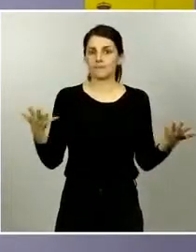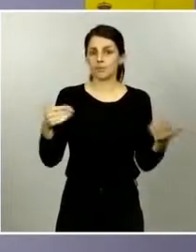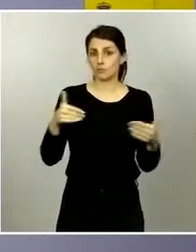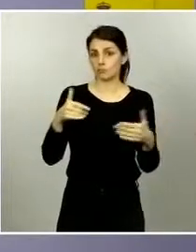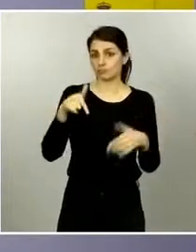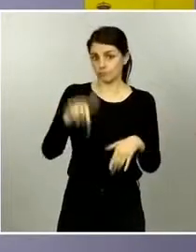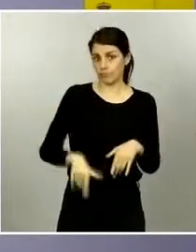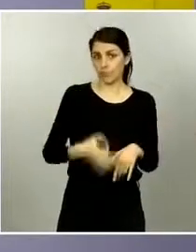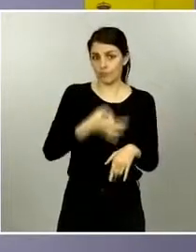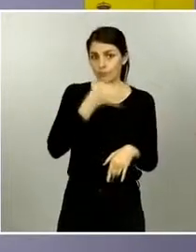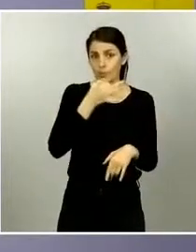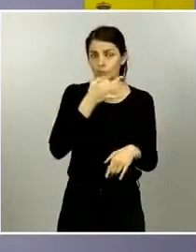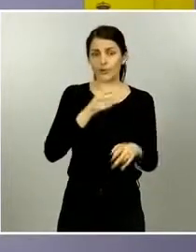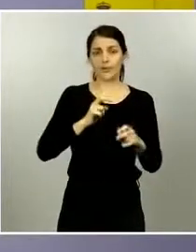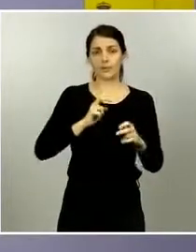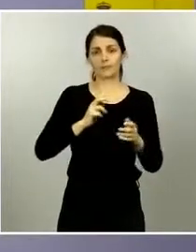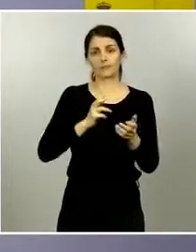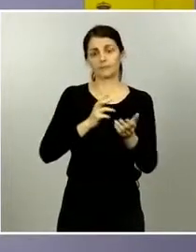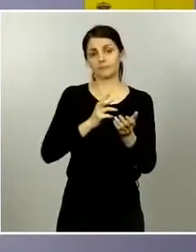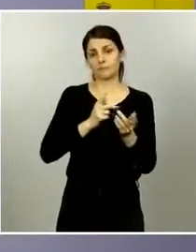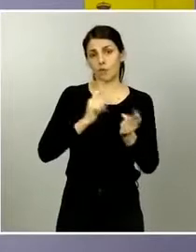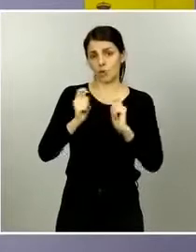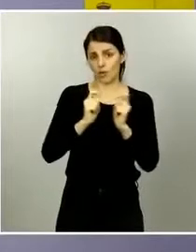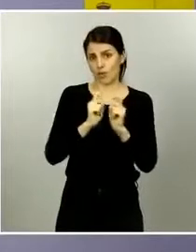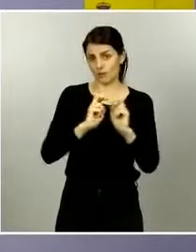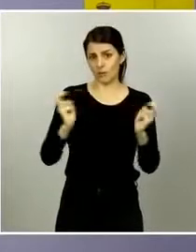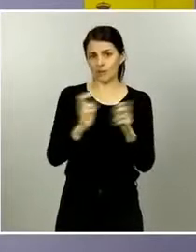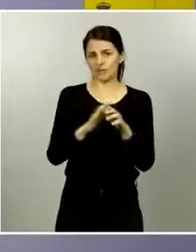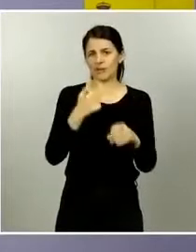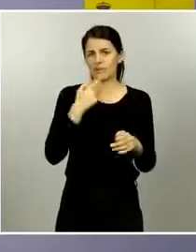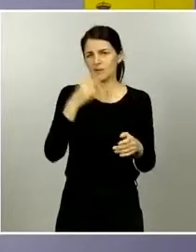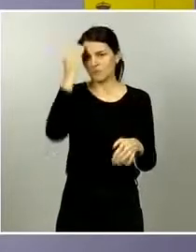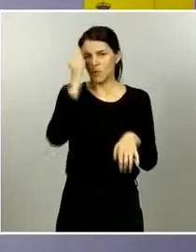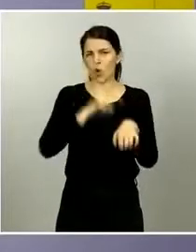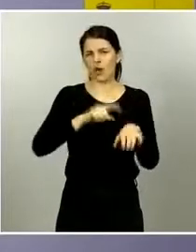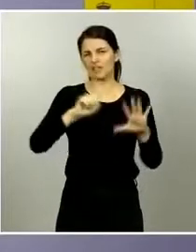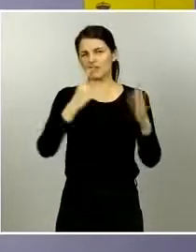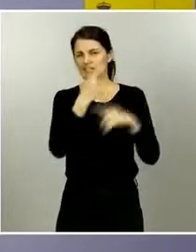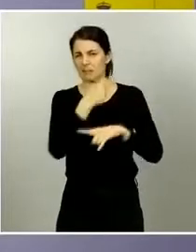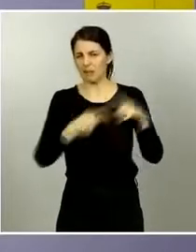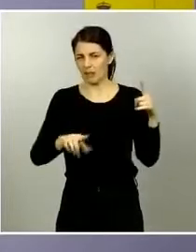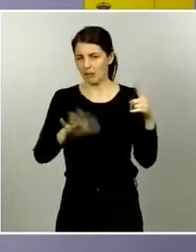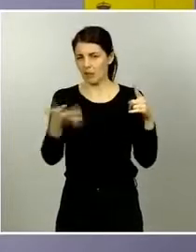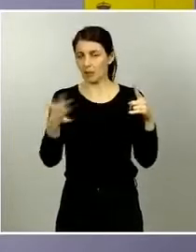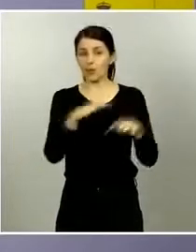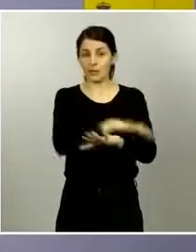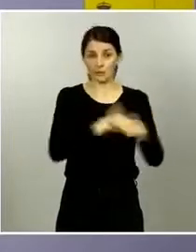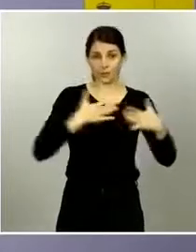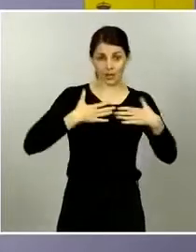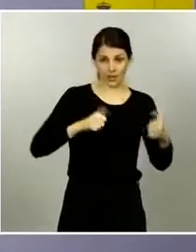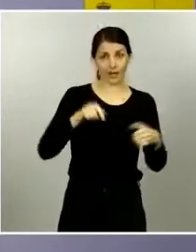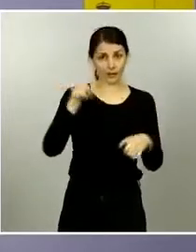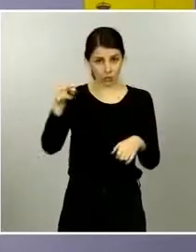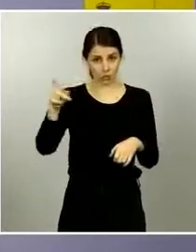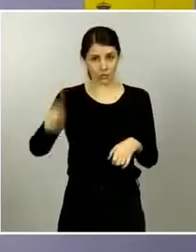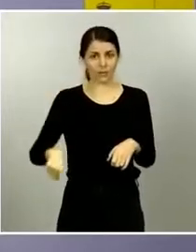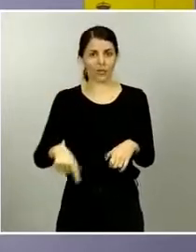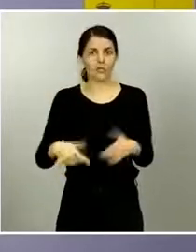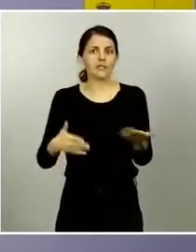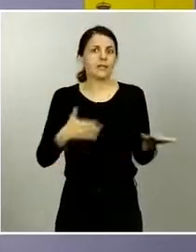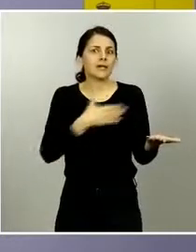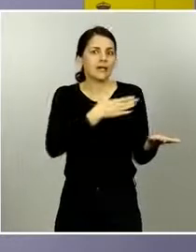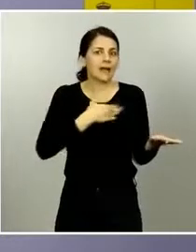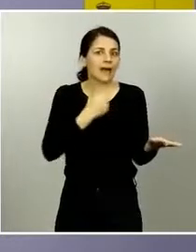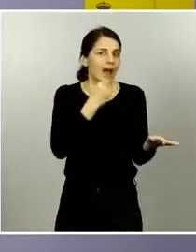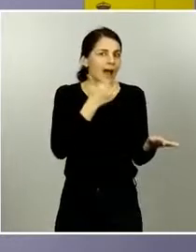o áreas sanitarias que correspondan a la espera de la rueda de prensa de esta tarde que decimos que será en torno a las